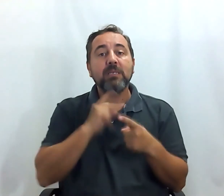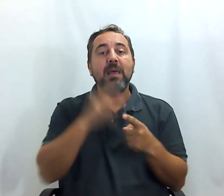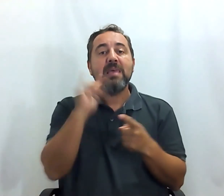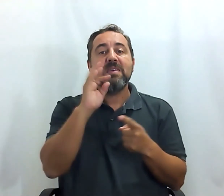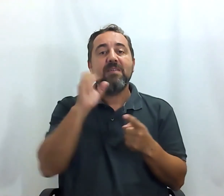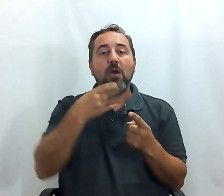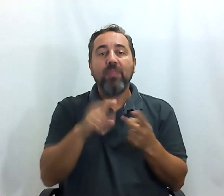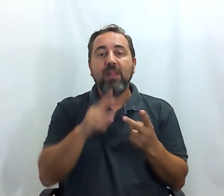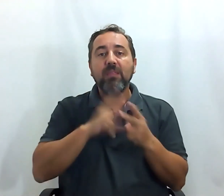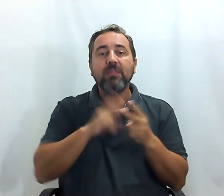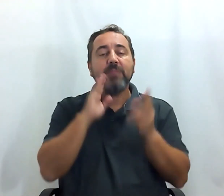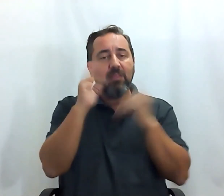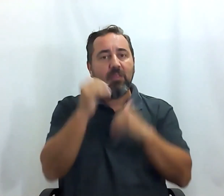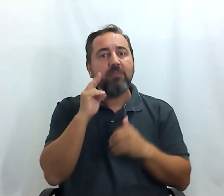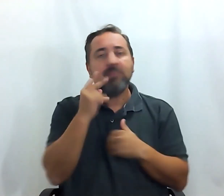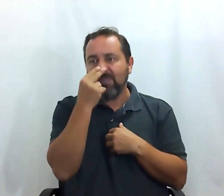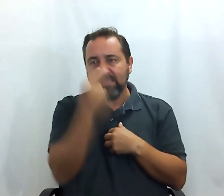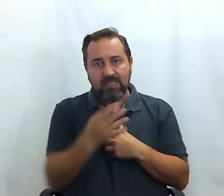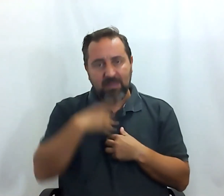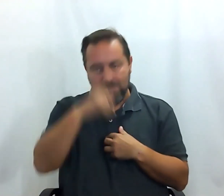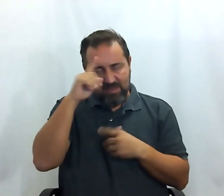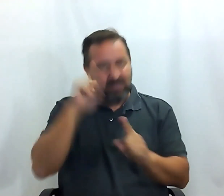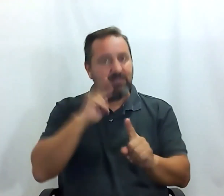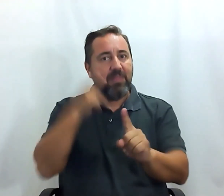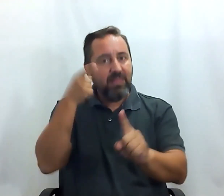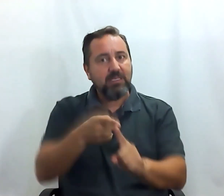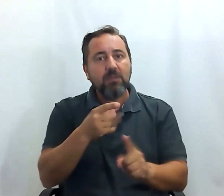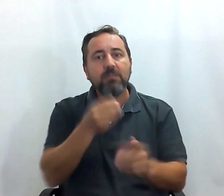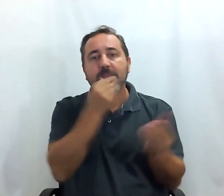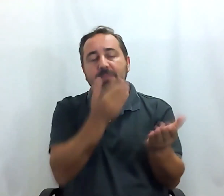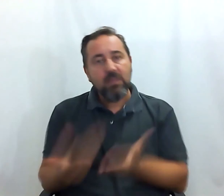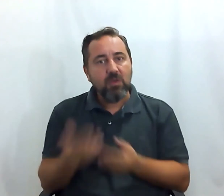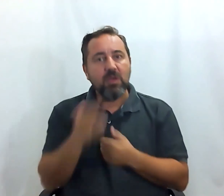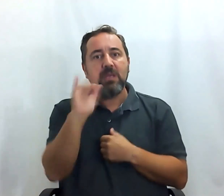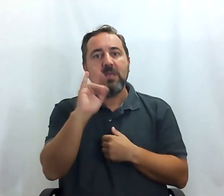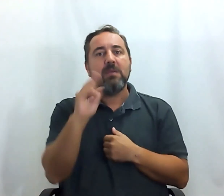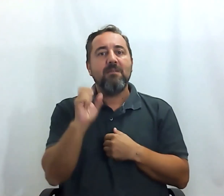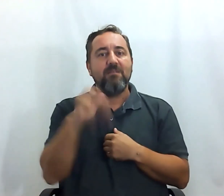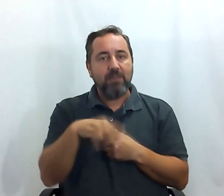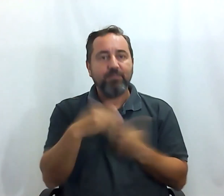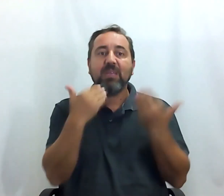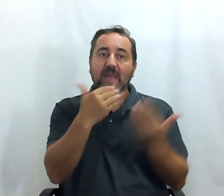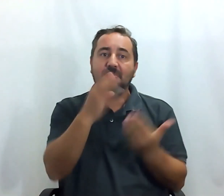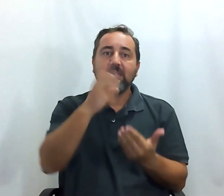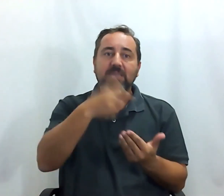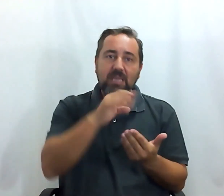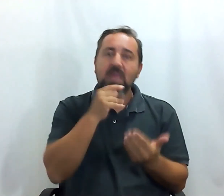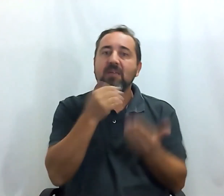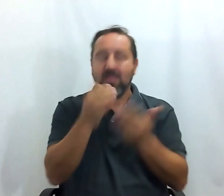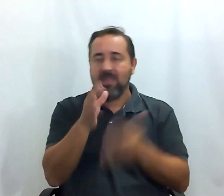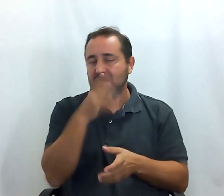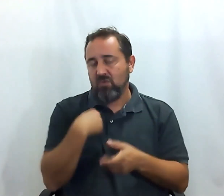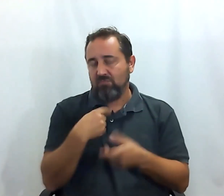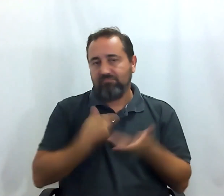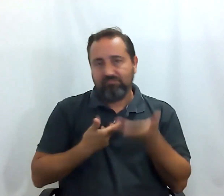director de atención al visitante de Madrid Destino. Bienvenido, Iván. Muchas gracias, Tatiana. Y también muchas gracias por contar con nosotros.